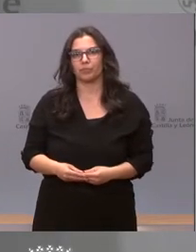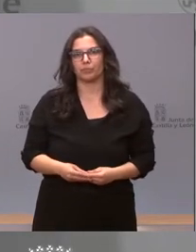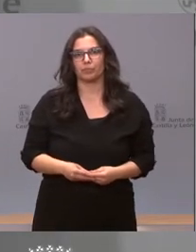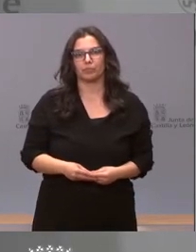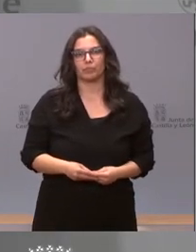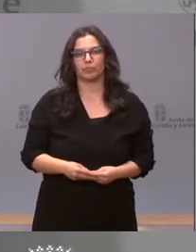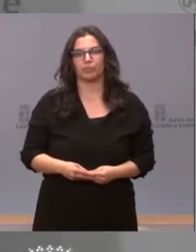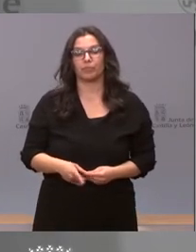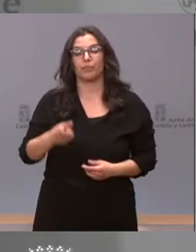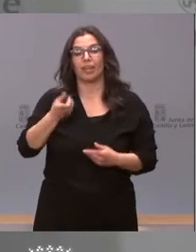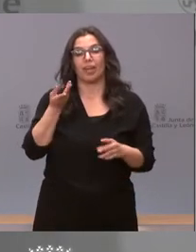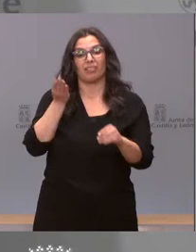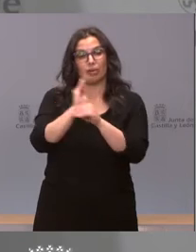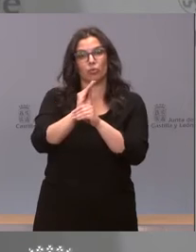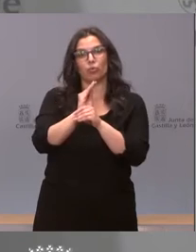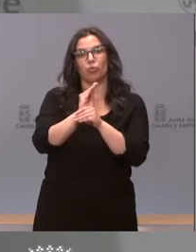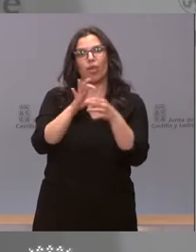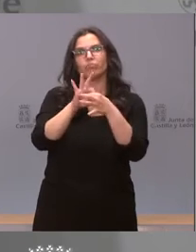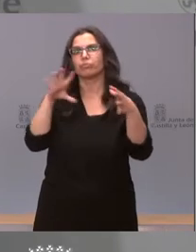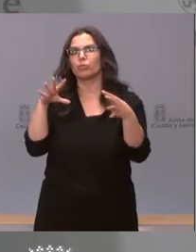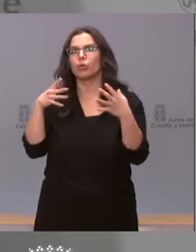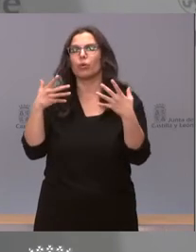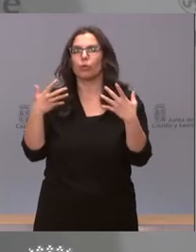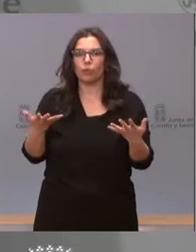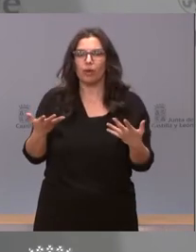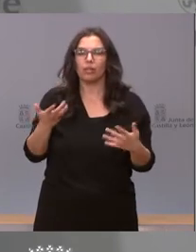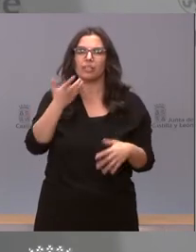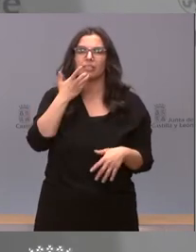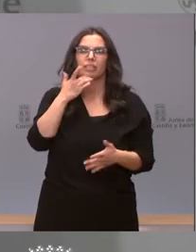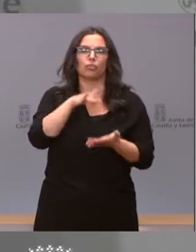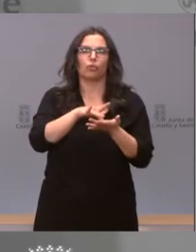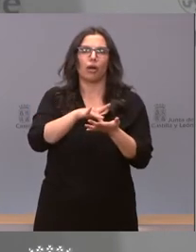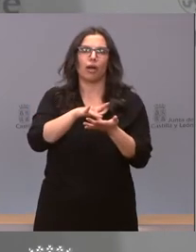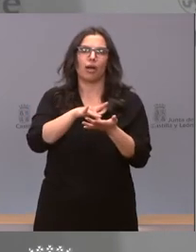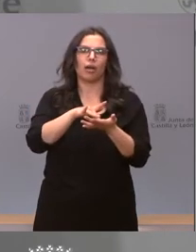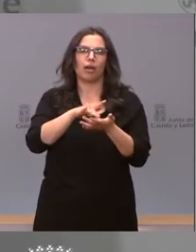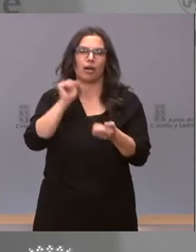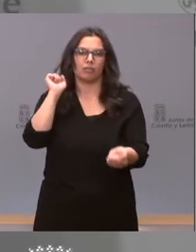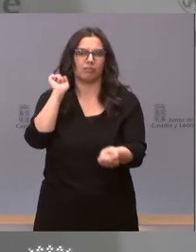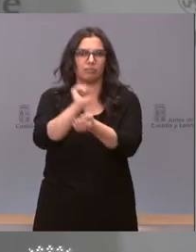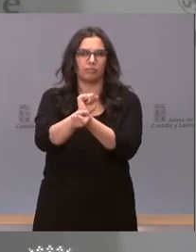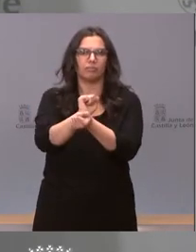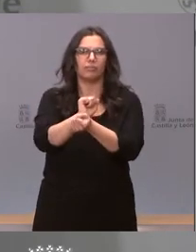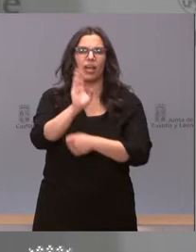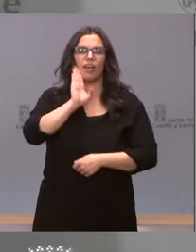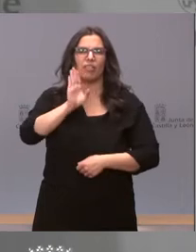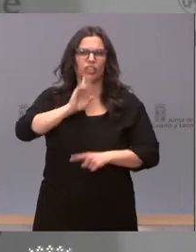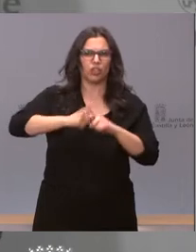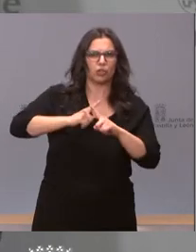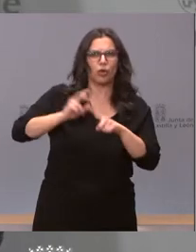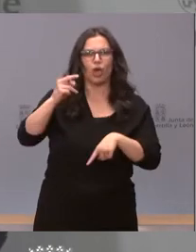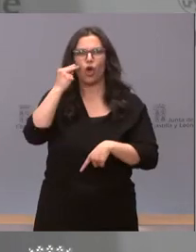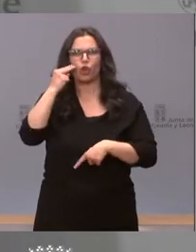estas ayudas aquellos que se encuentran presos por delitos sexuales o de terrorismo.